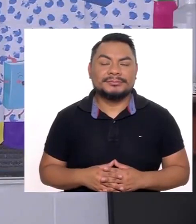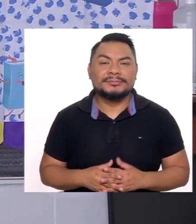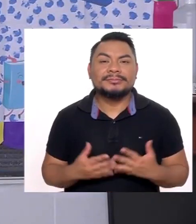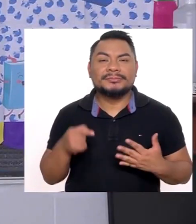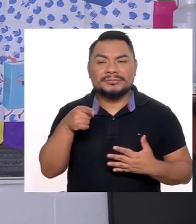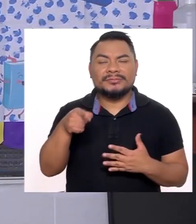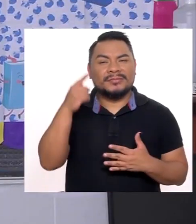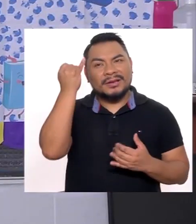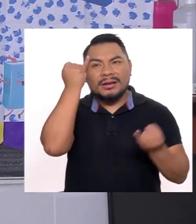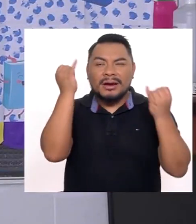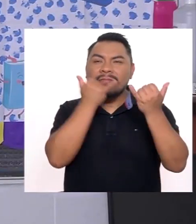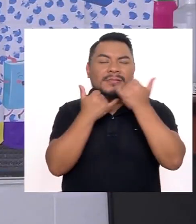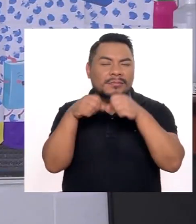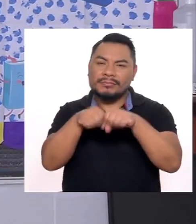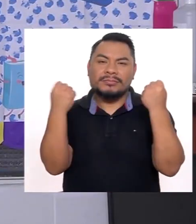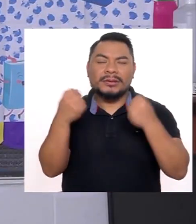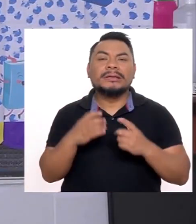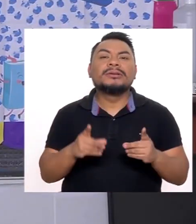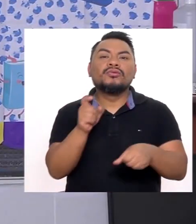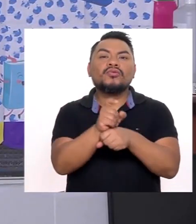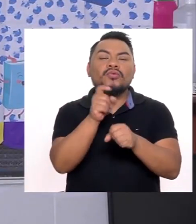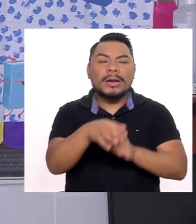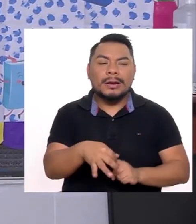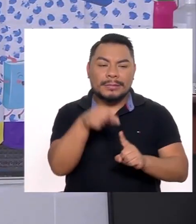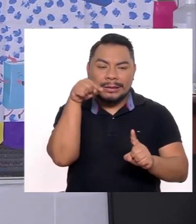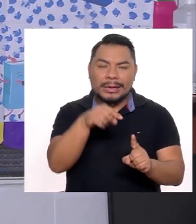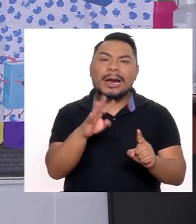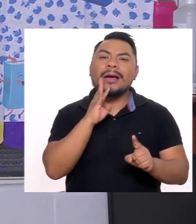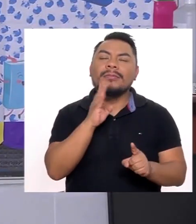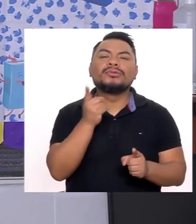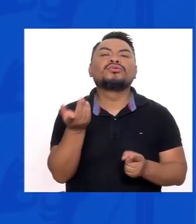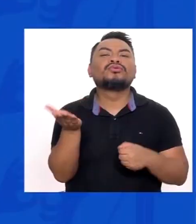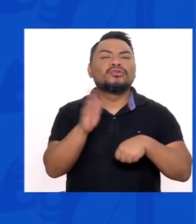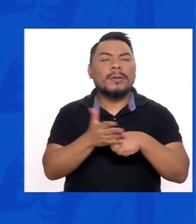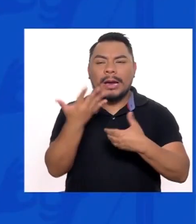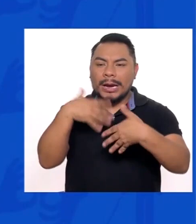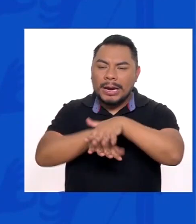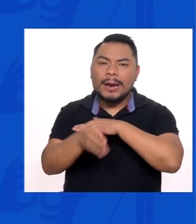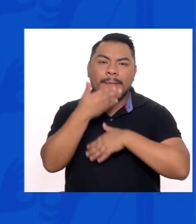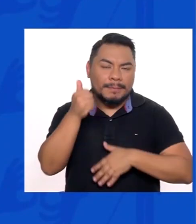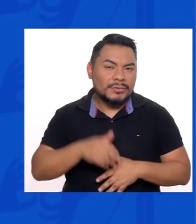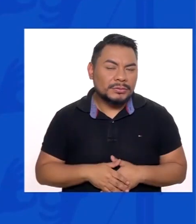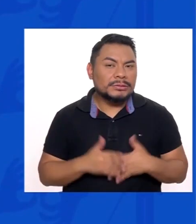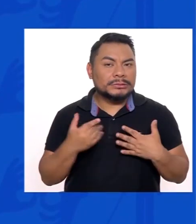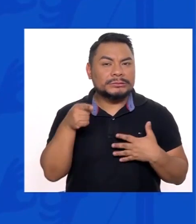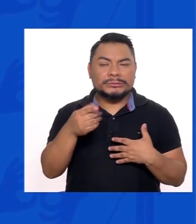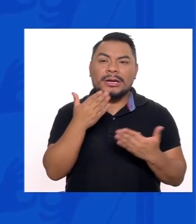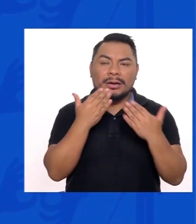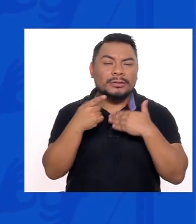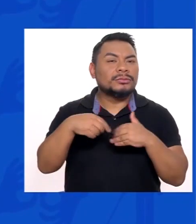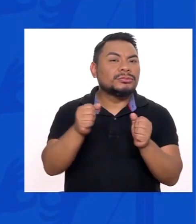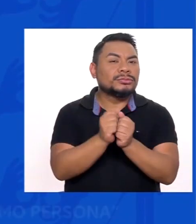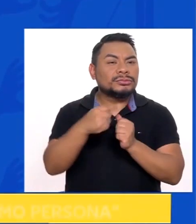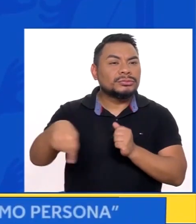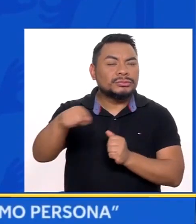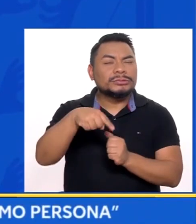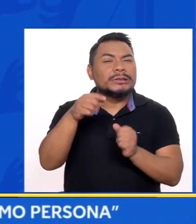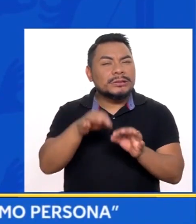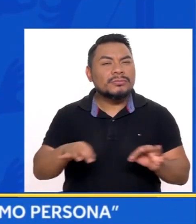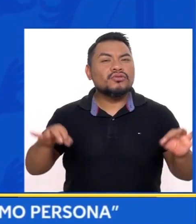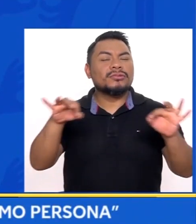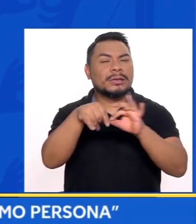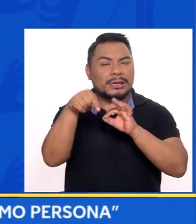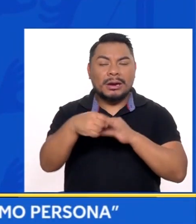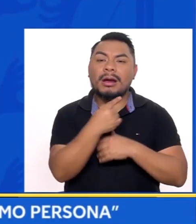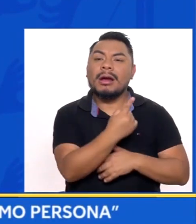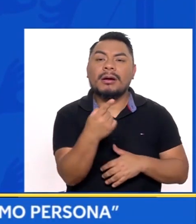Romper estigmas como el hablar sobre educación especial Si no hablar sobre inclusión Porque especial al fin y al cabo somos todos Y lo importante acá